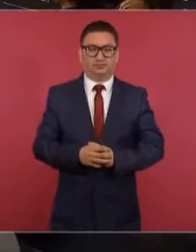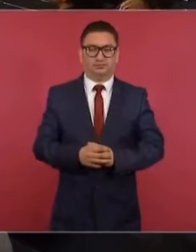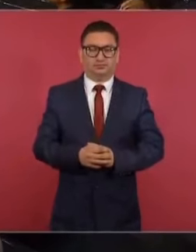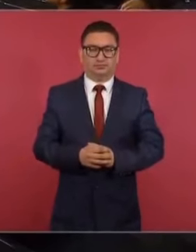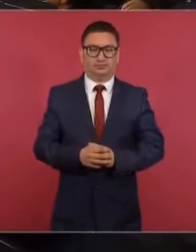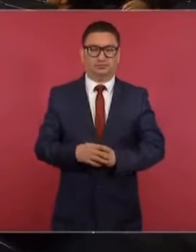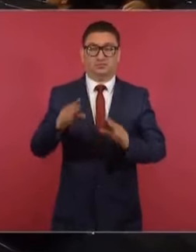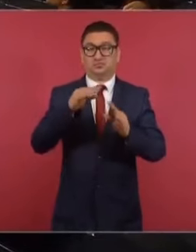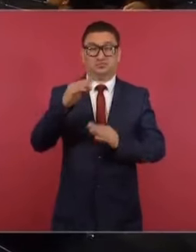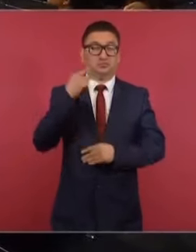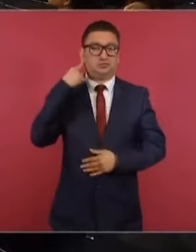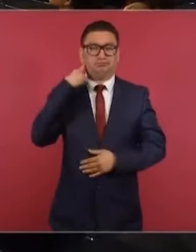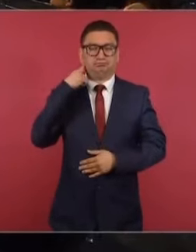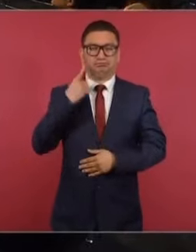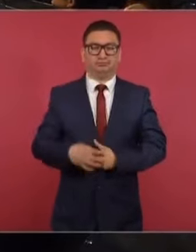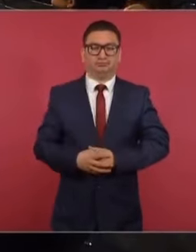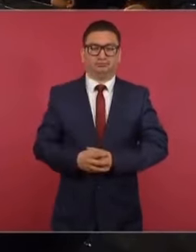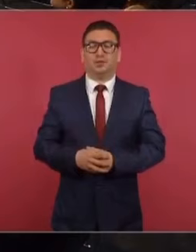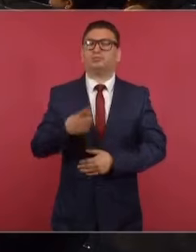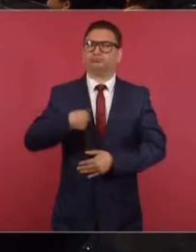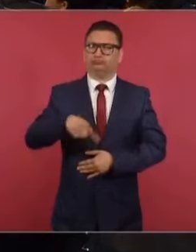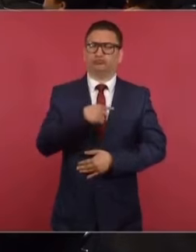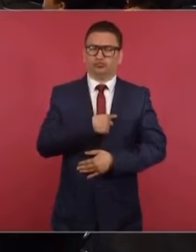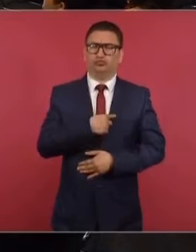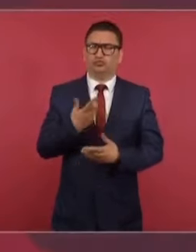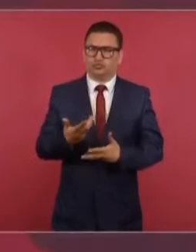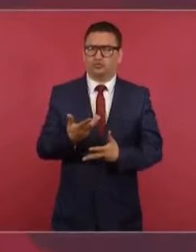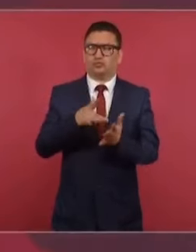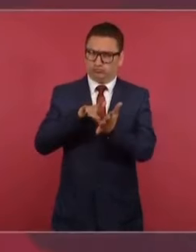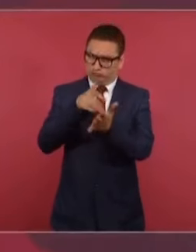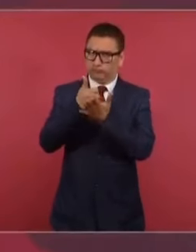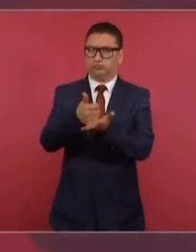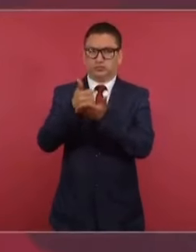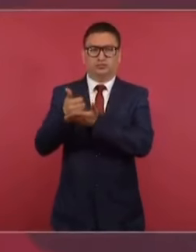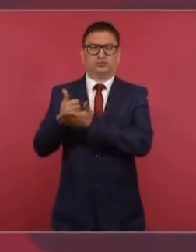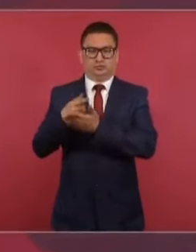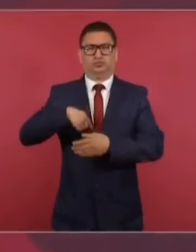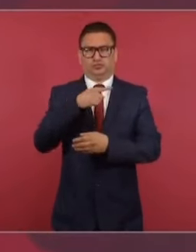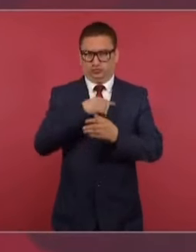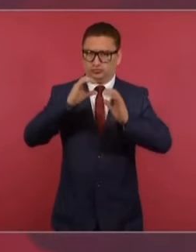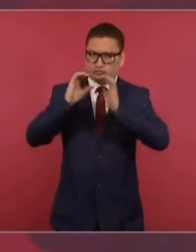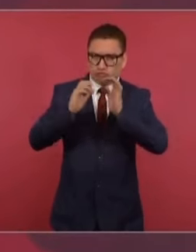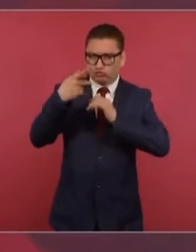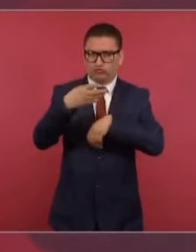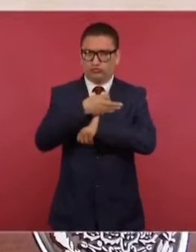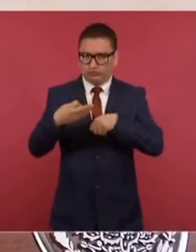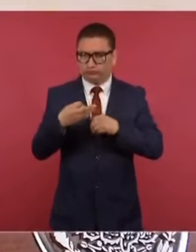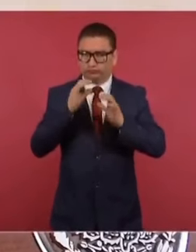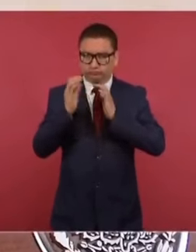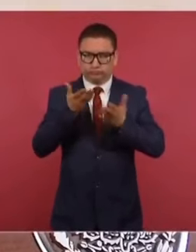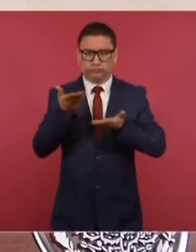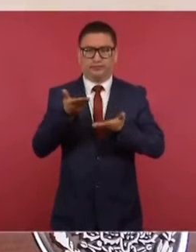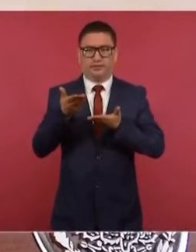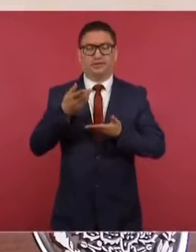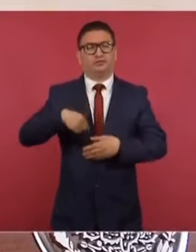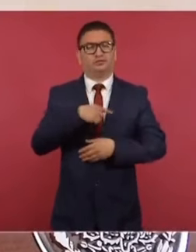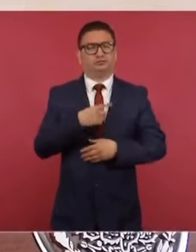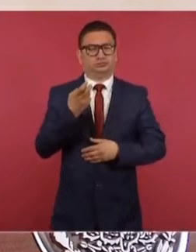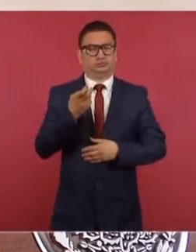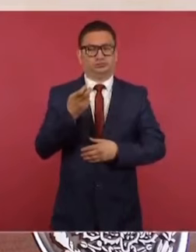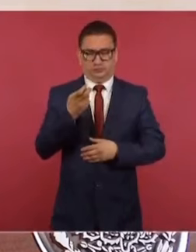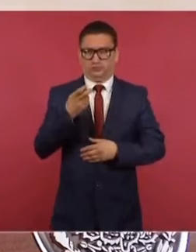secuestrados hicieron contacto con Jamás, Estamos ayudando y tenemos comunicación con las familias y estamos haciendo